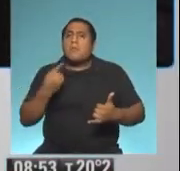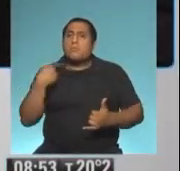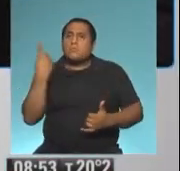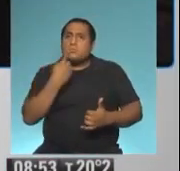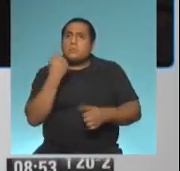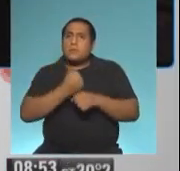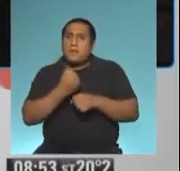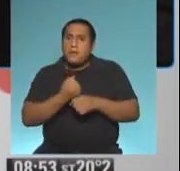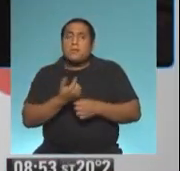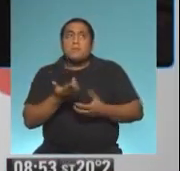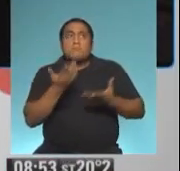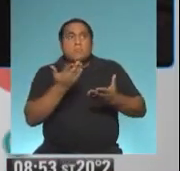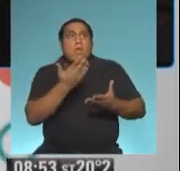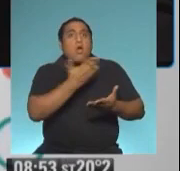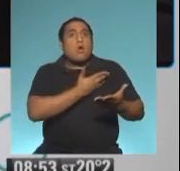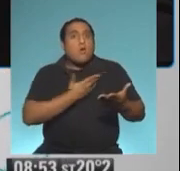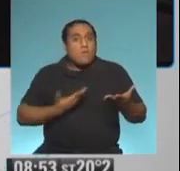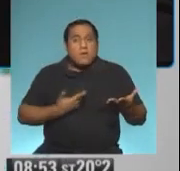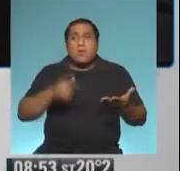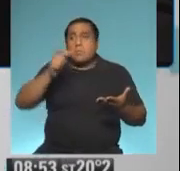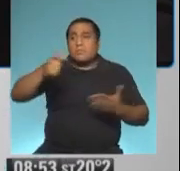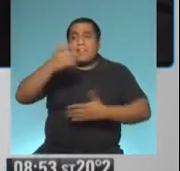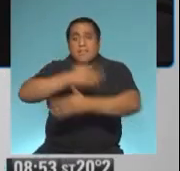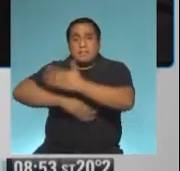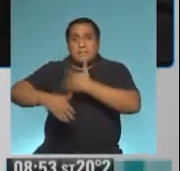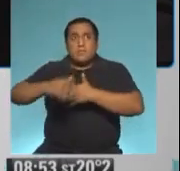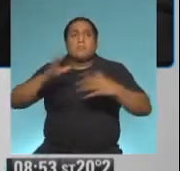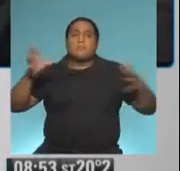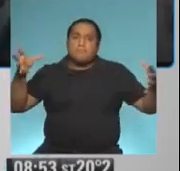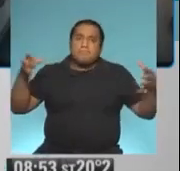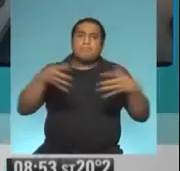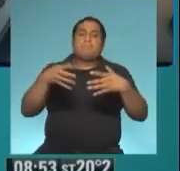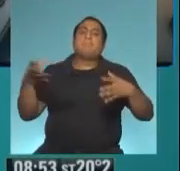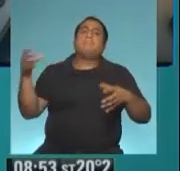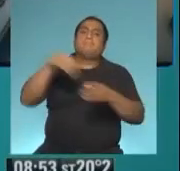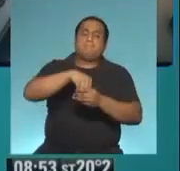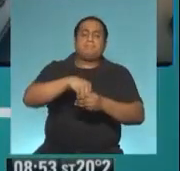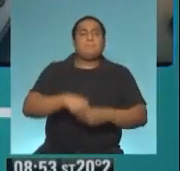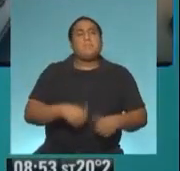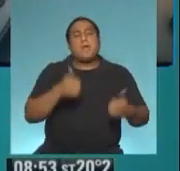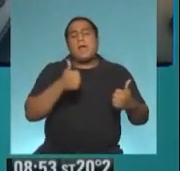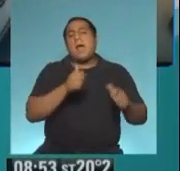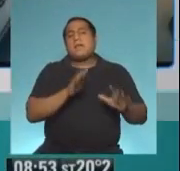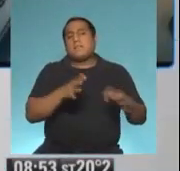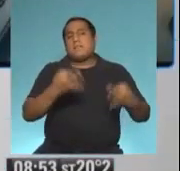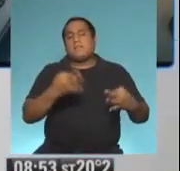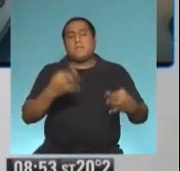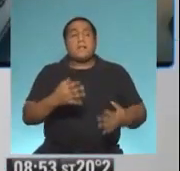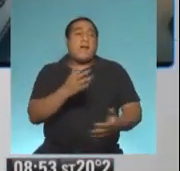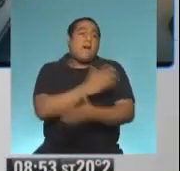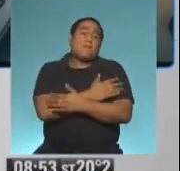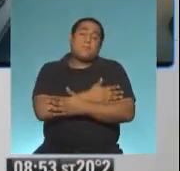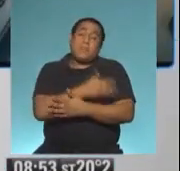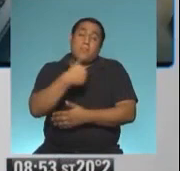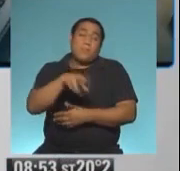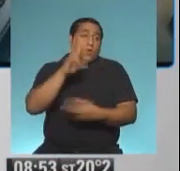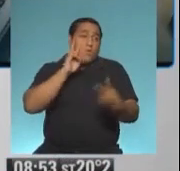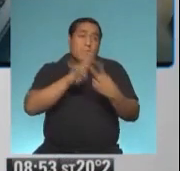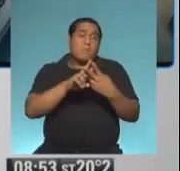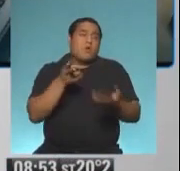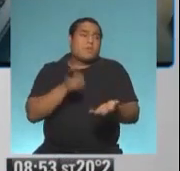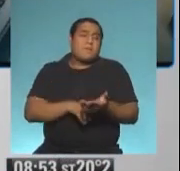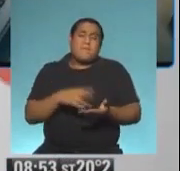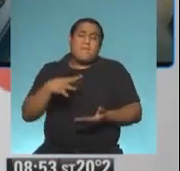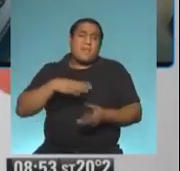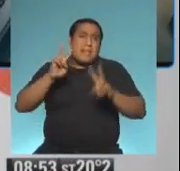poner al Estado junto a las personas con discapacidad. Así debe ser. Fernando, un abrazo grande. Nos volveremos a encontrar seguramente porque hay tantos